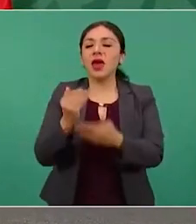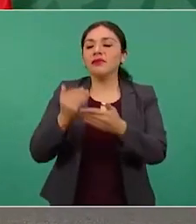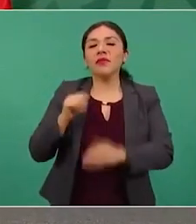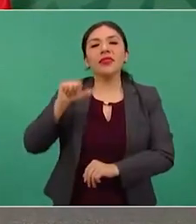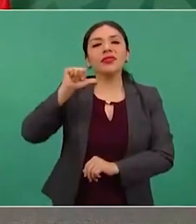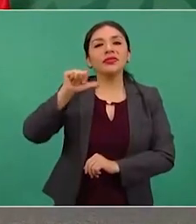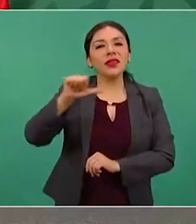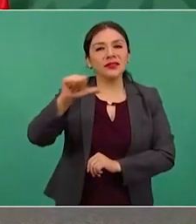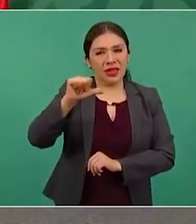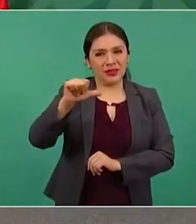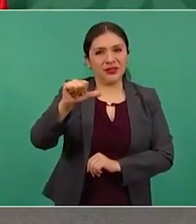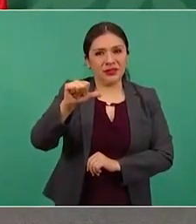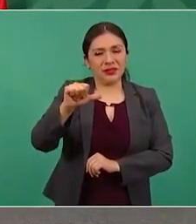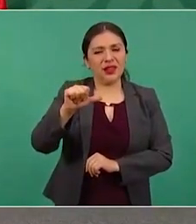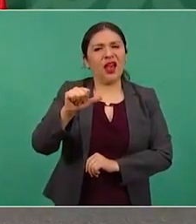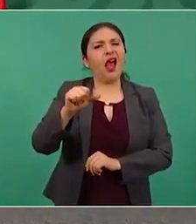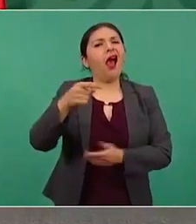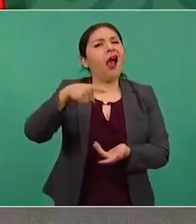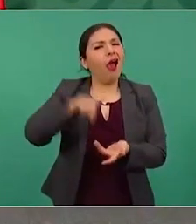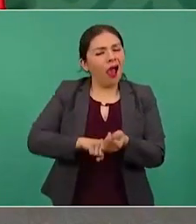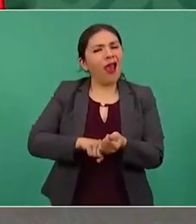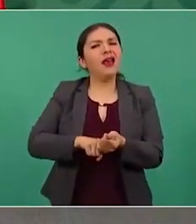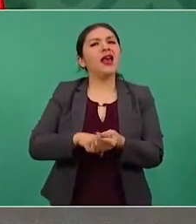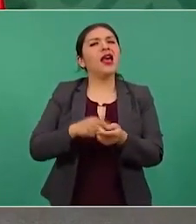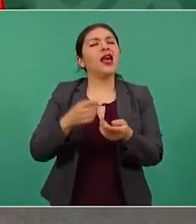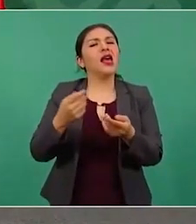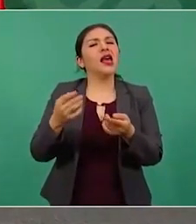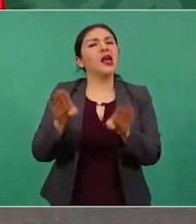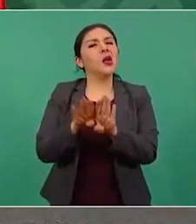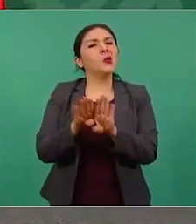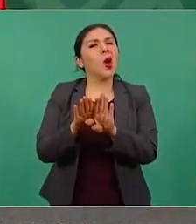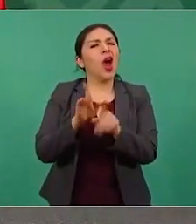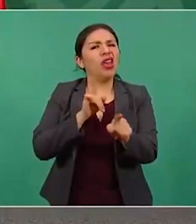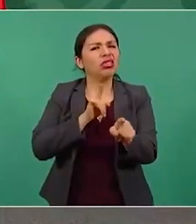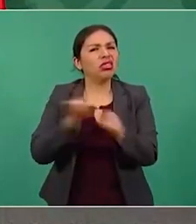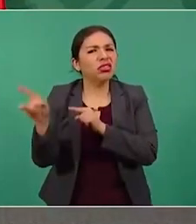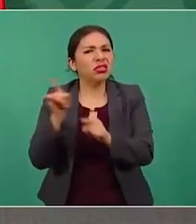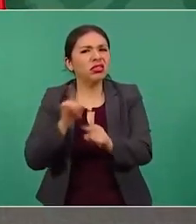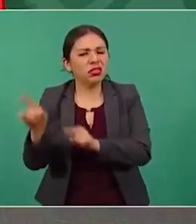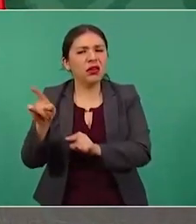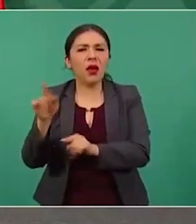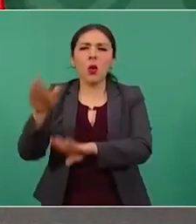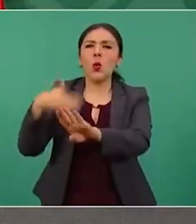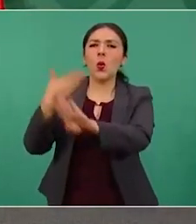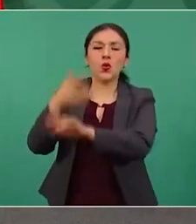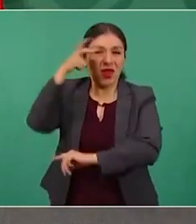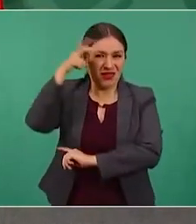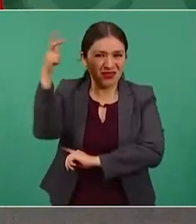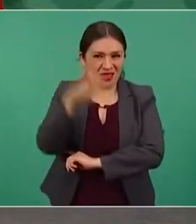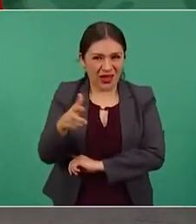sobre los insultos a Hidalgo,